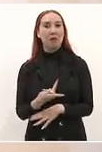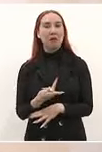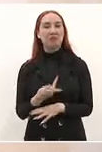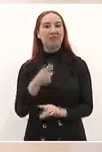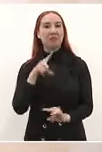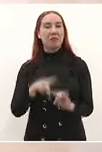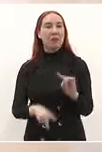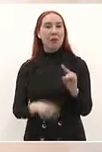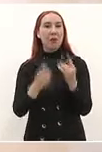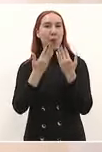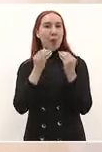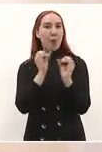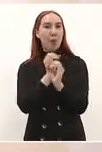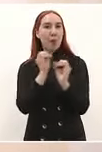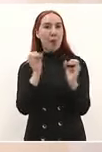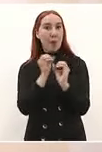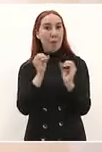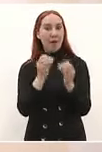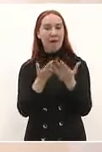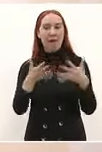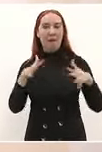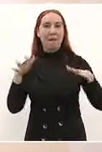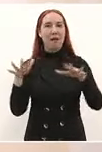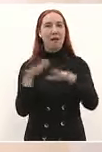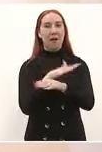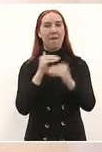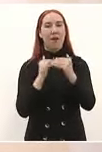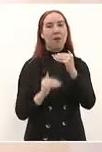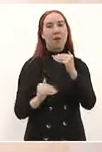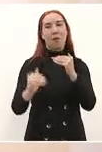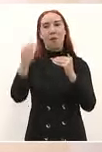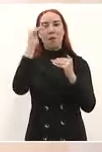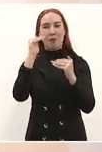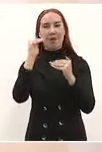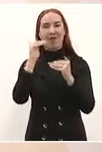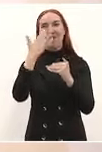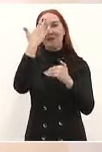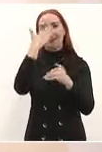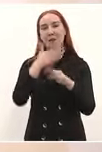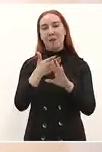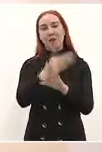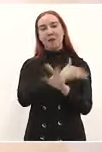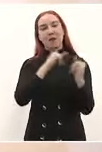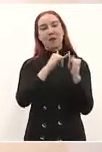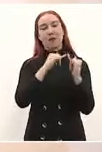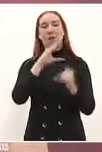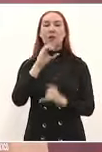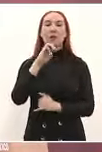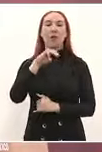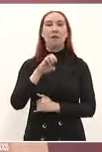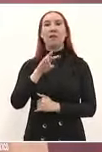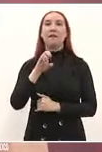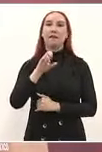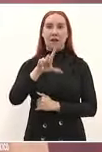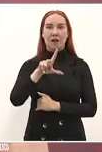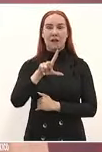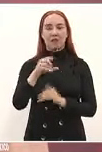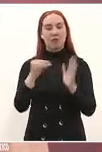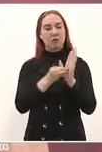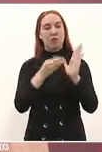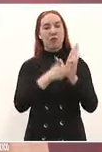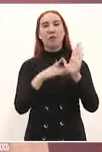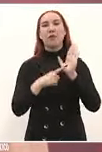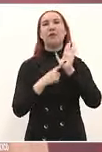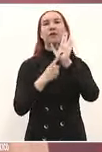Este gran logro lo dio a conocer el Comeval y, por supuesto, no hubiera sido posible